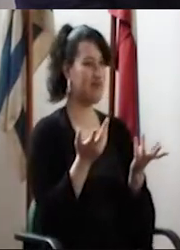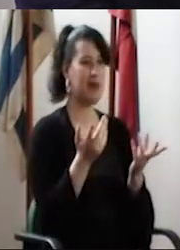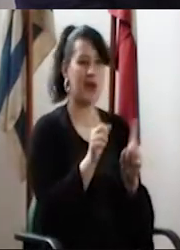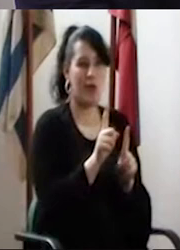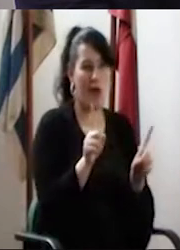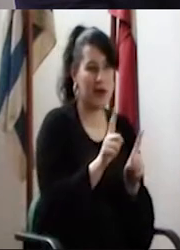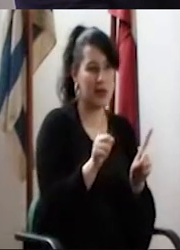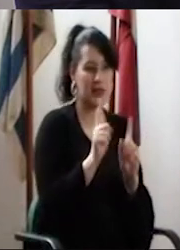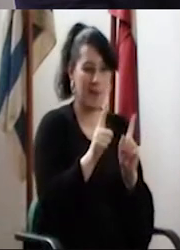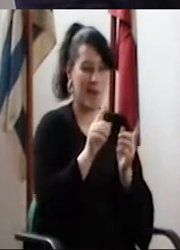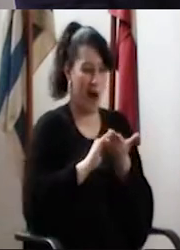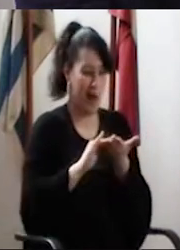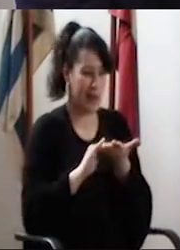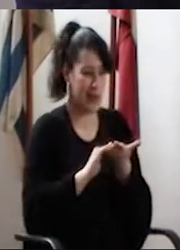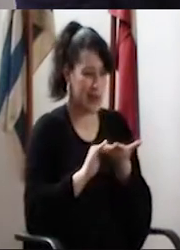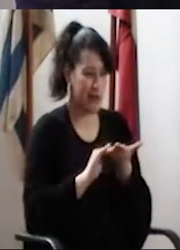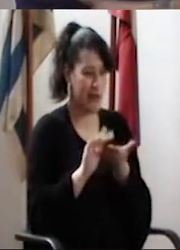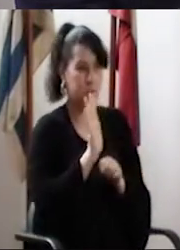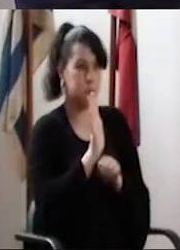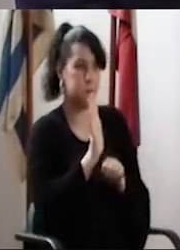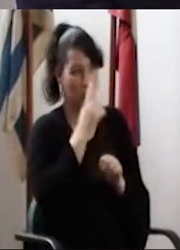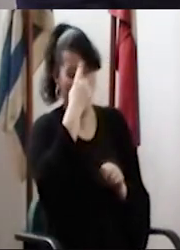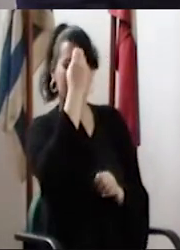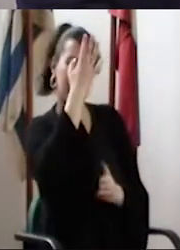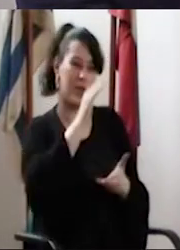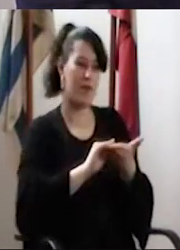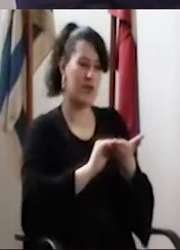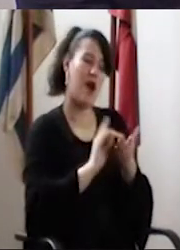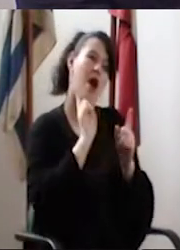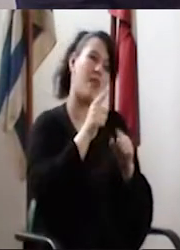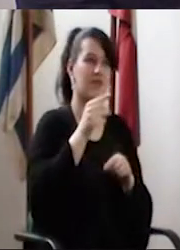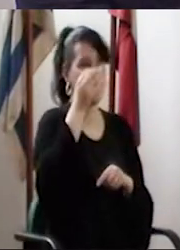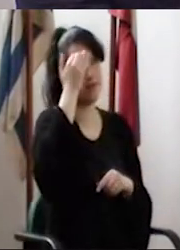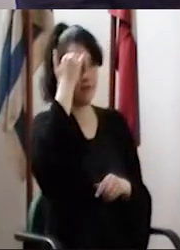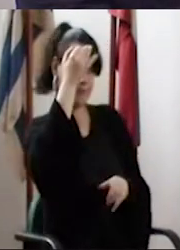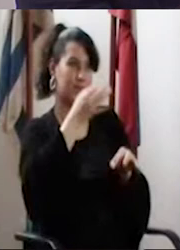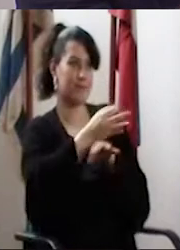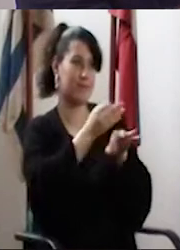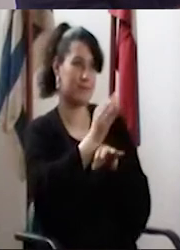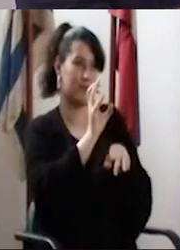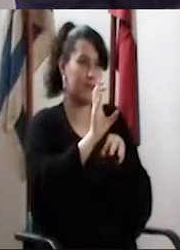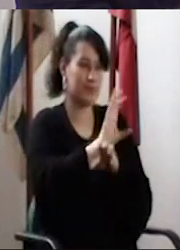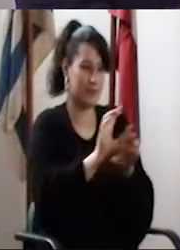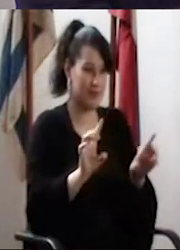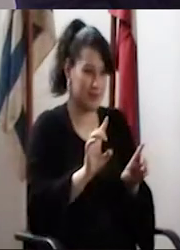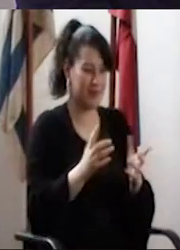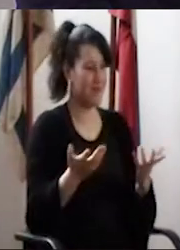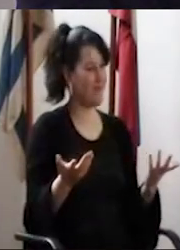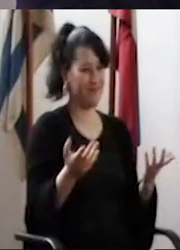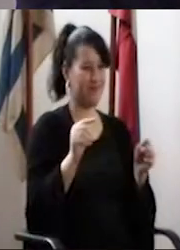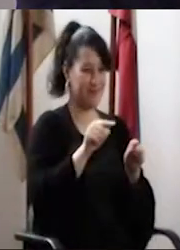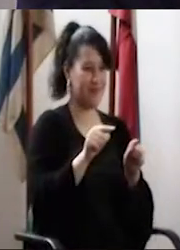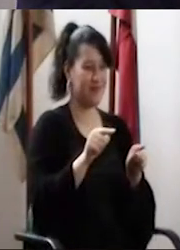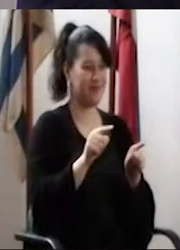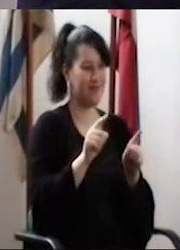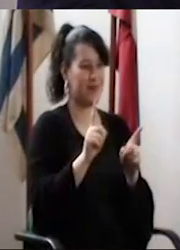concepción administrativa, de que tiene que estar el docente para la función y no al